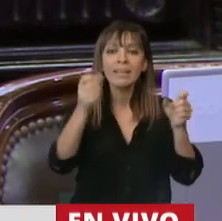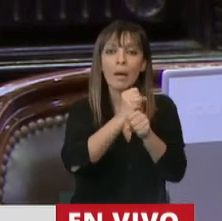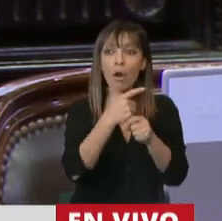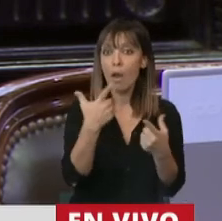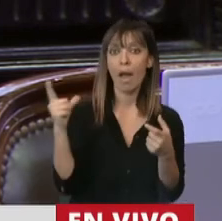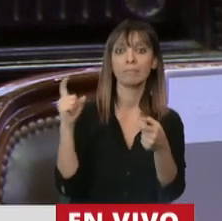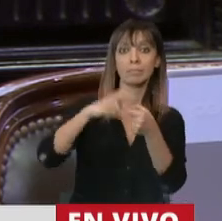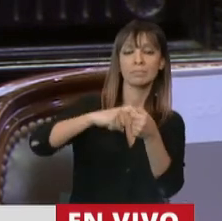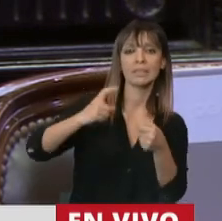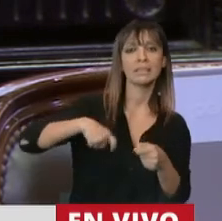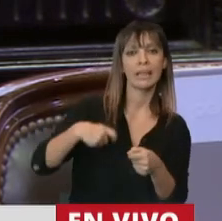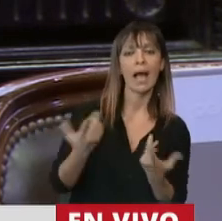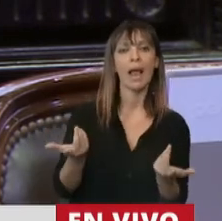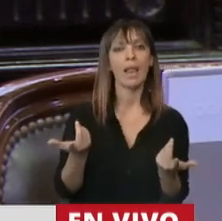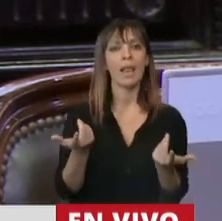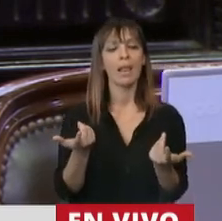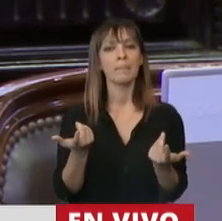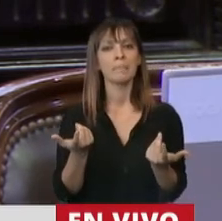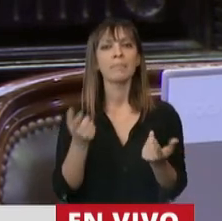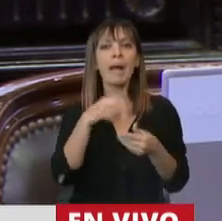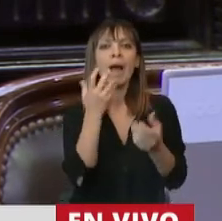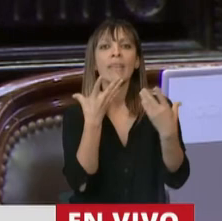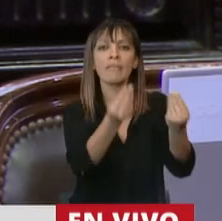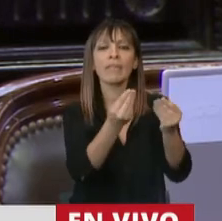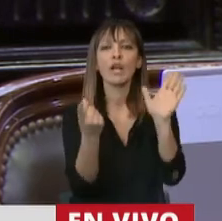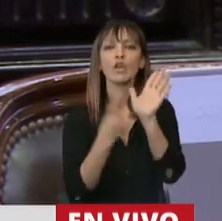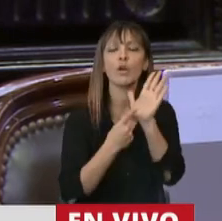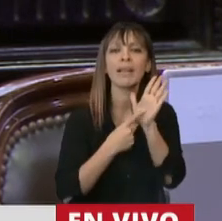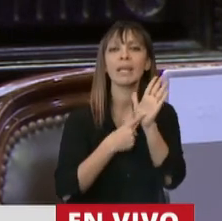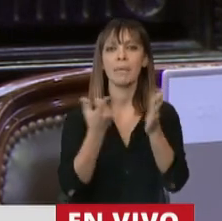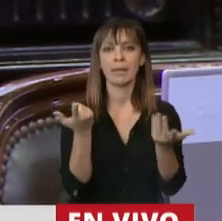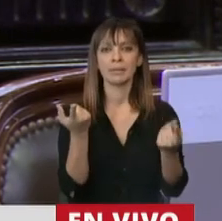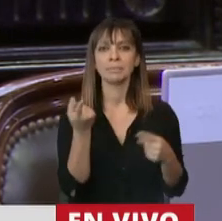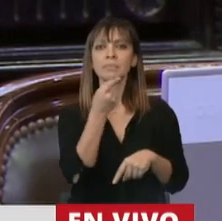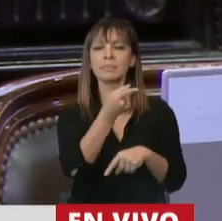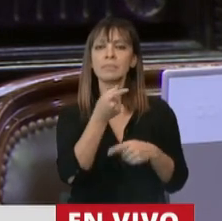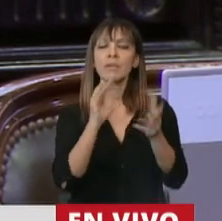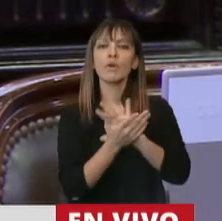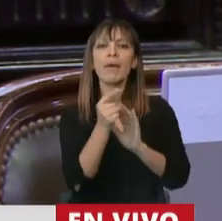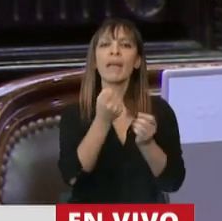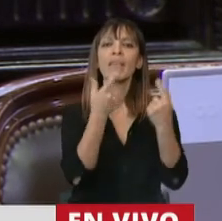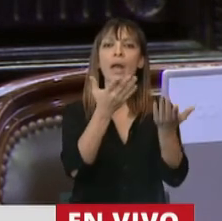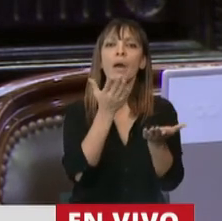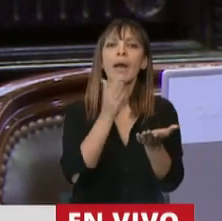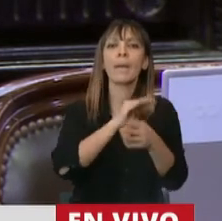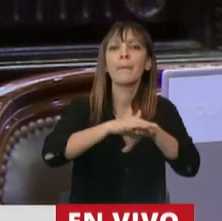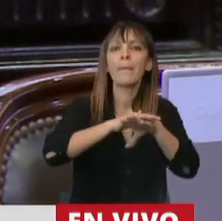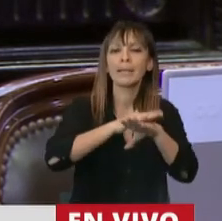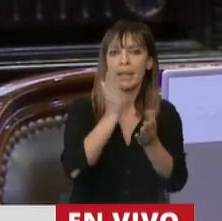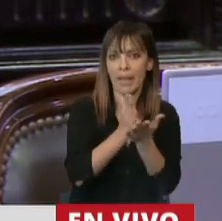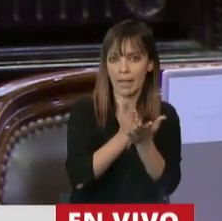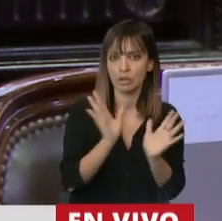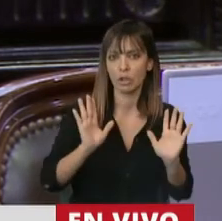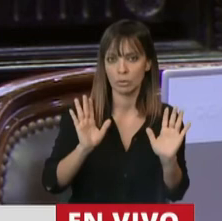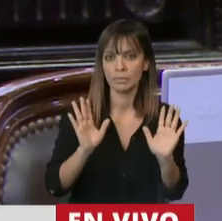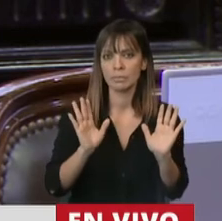la afiliación sindical para defender las normativas que están establecidas que le garantizan un piso de derecho. Son trabajadores que